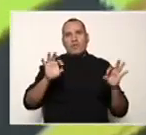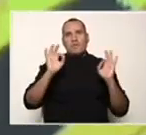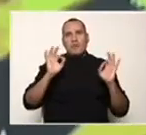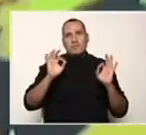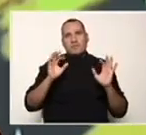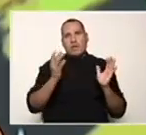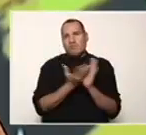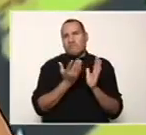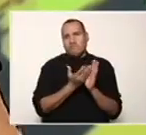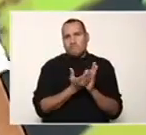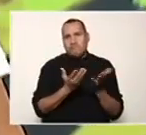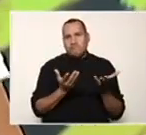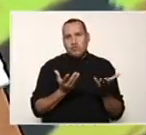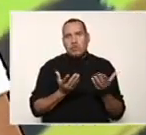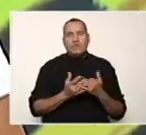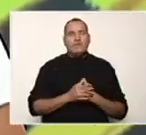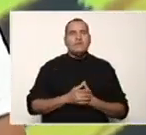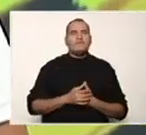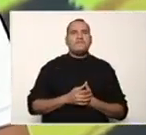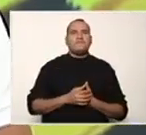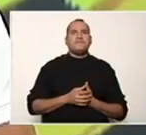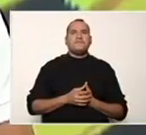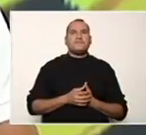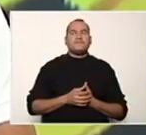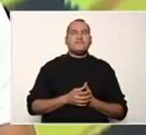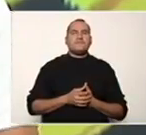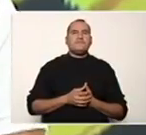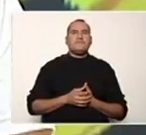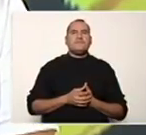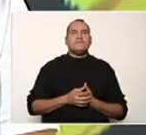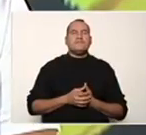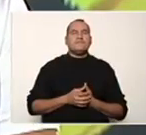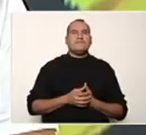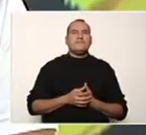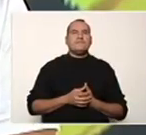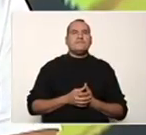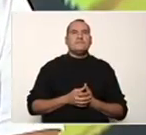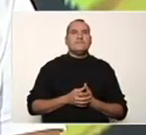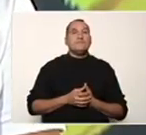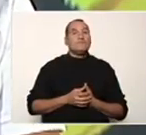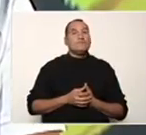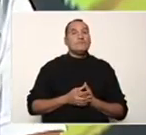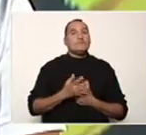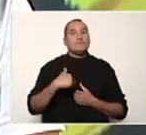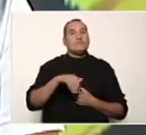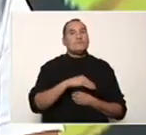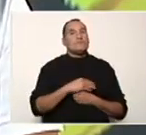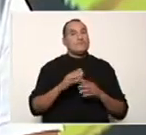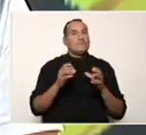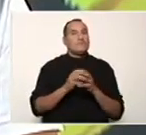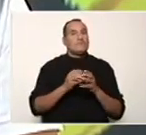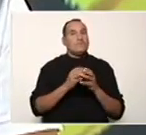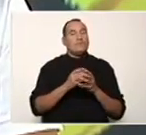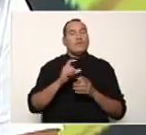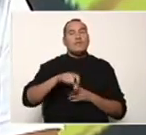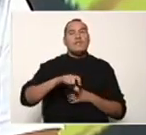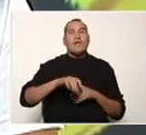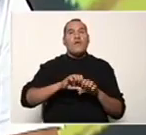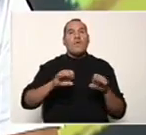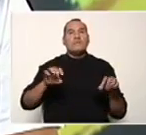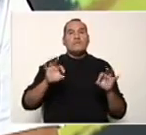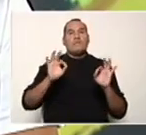estudiantil en general. Tiene que ver con el hecho de que nuestra población con necesidades educativas